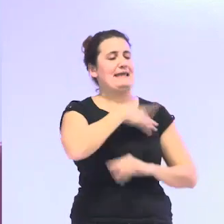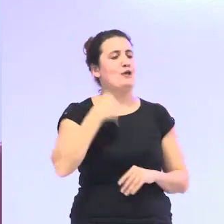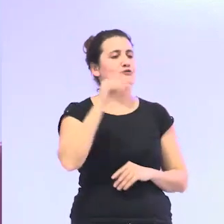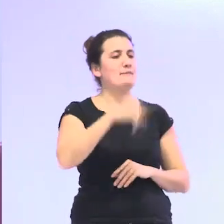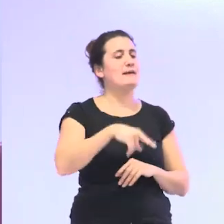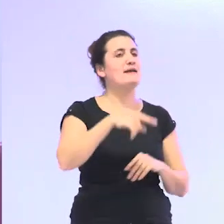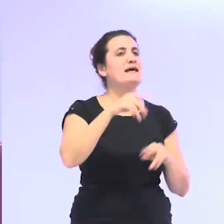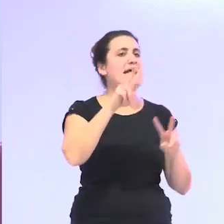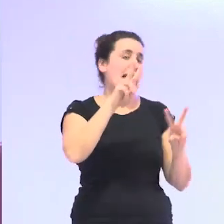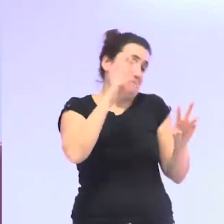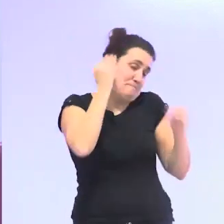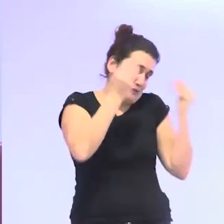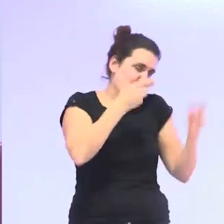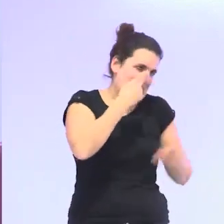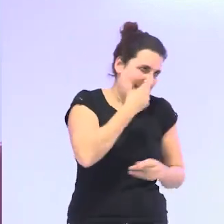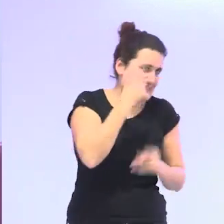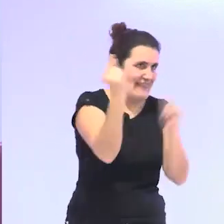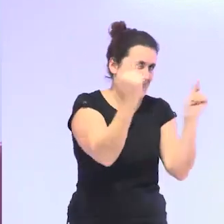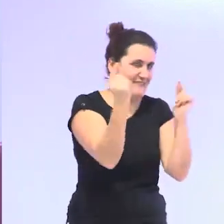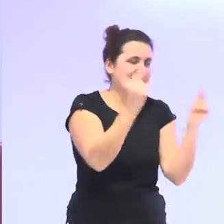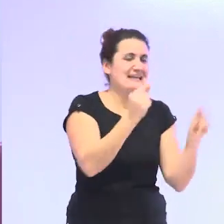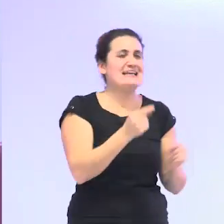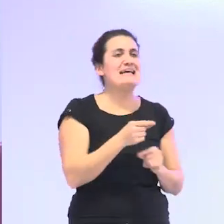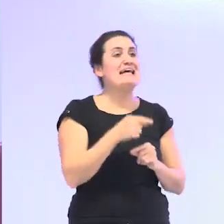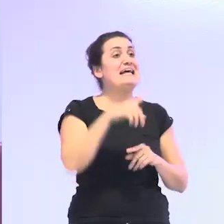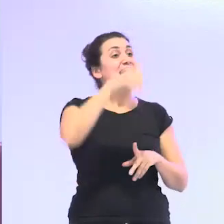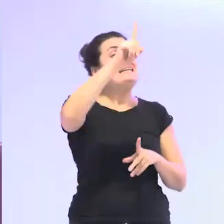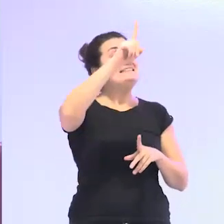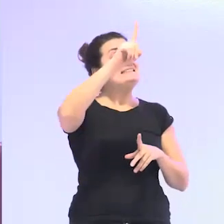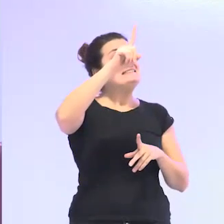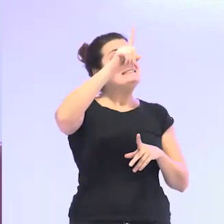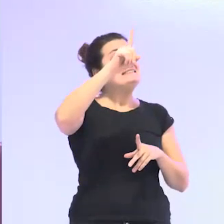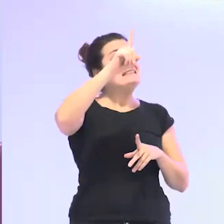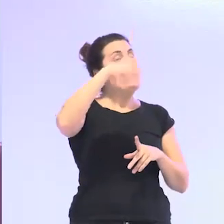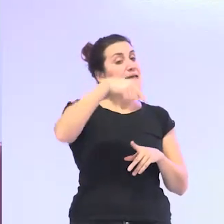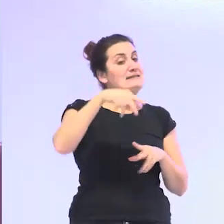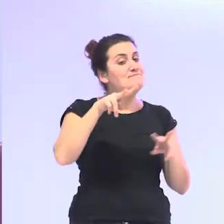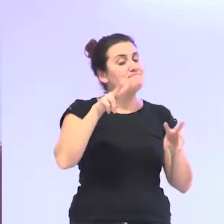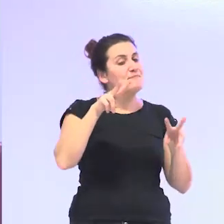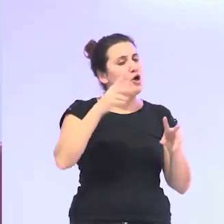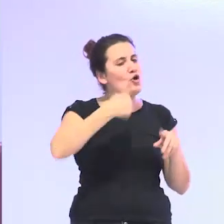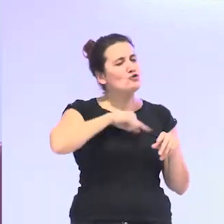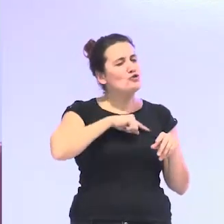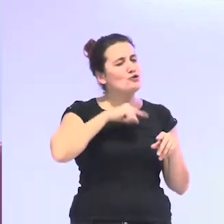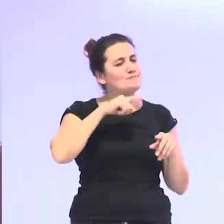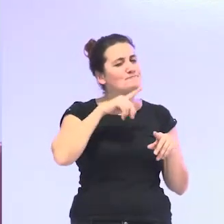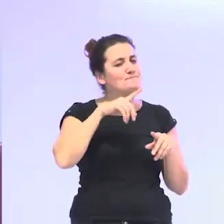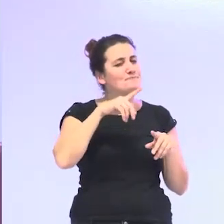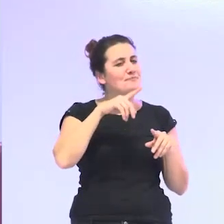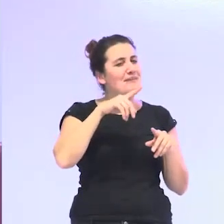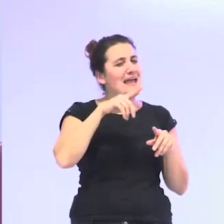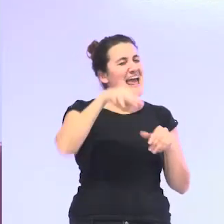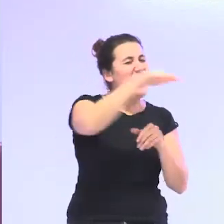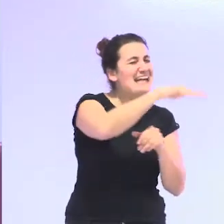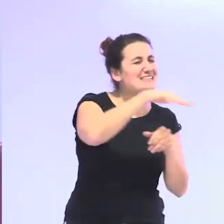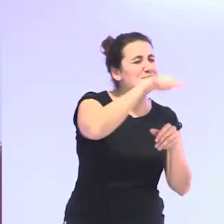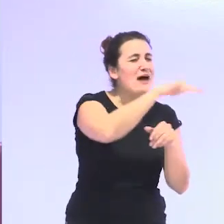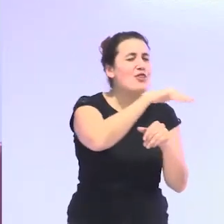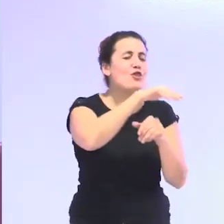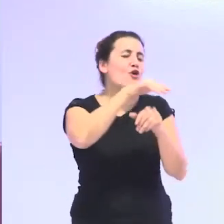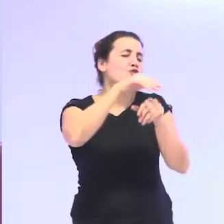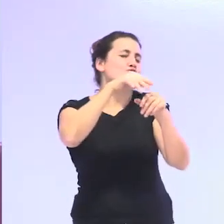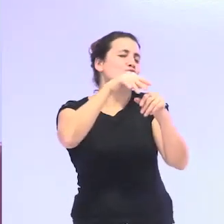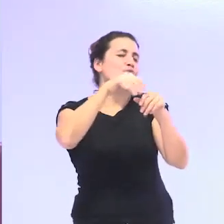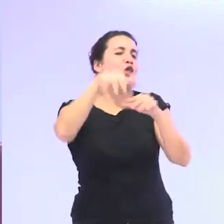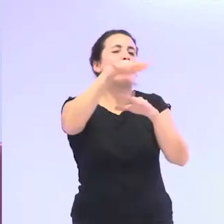creo que es interesante debatirlo es que también debemos dejar de construir espacios y lugares que tengan